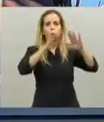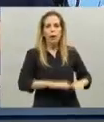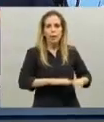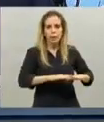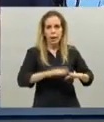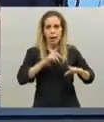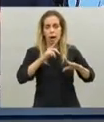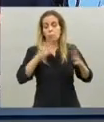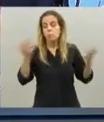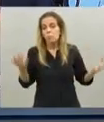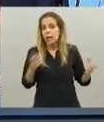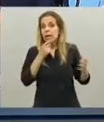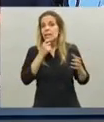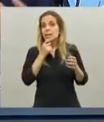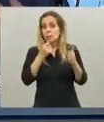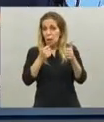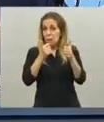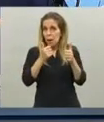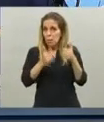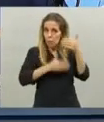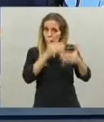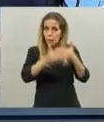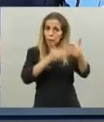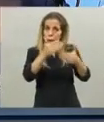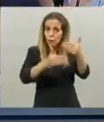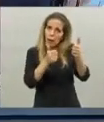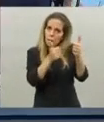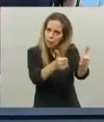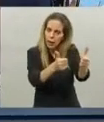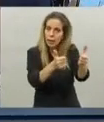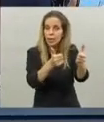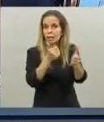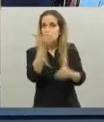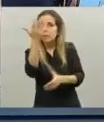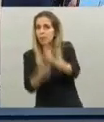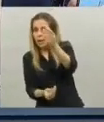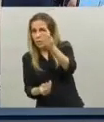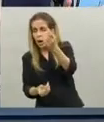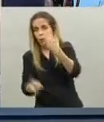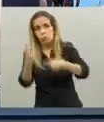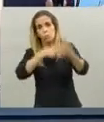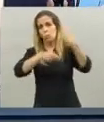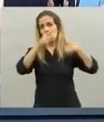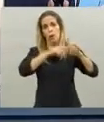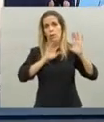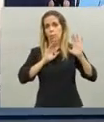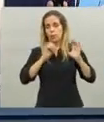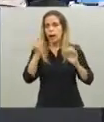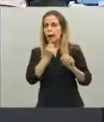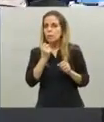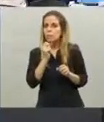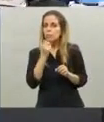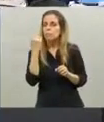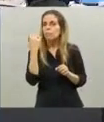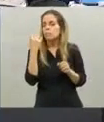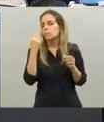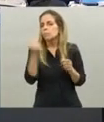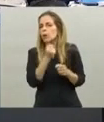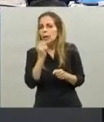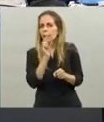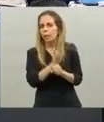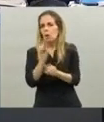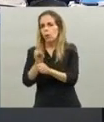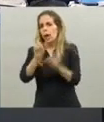con idas y vueltas pero cuidando siempre a la gente no hay una única solución para esto ni